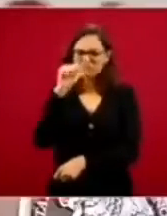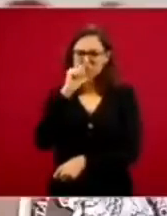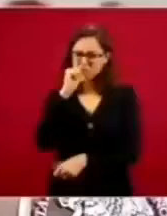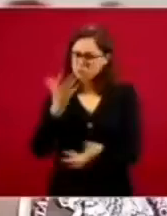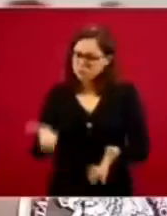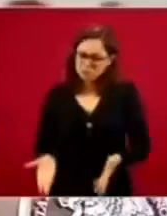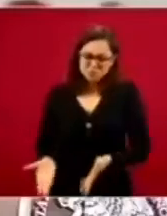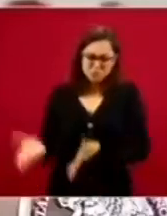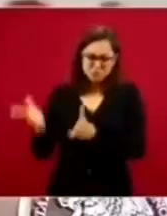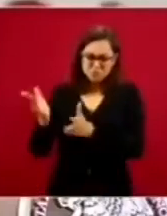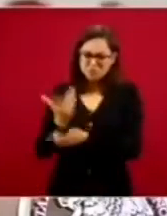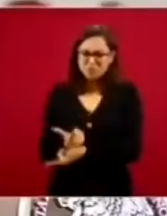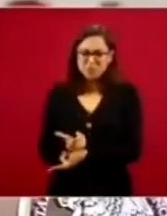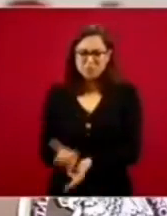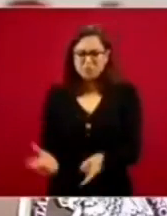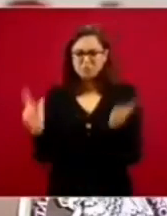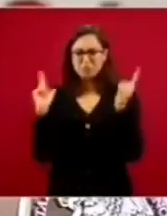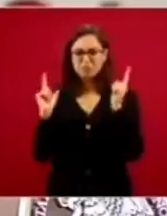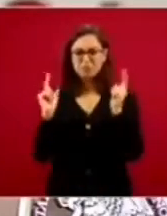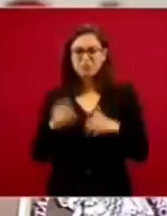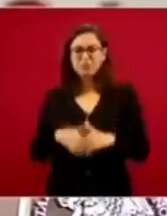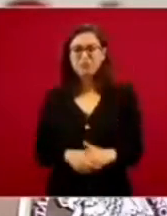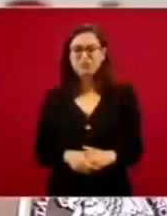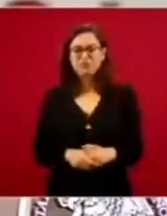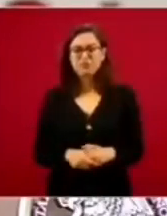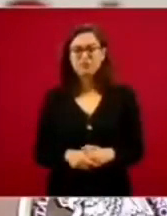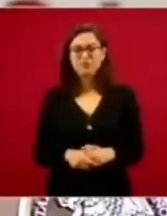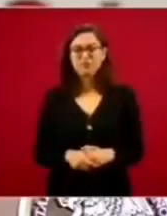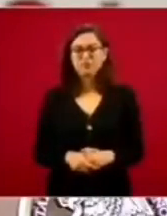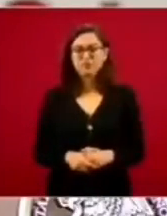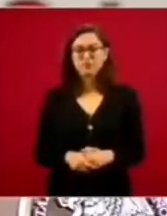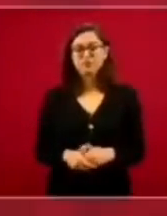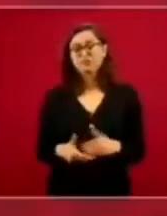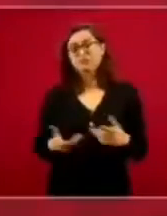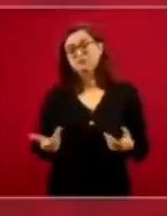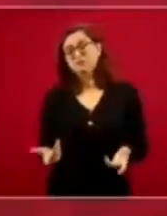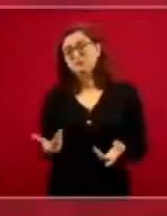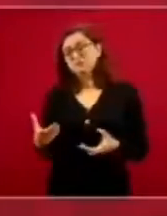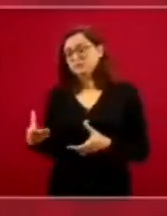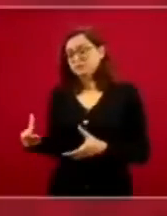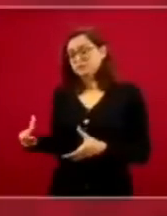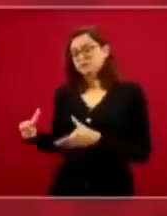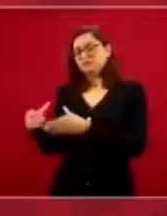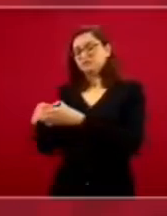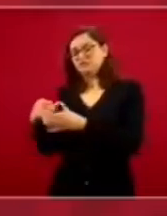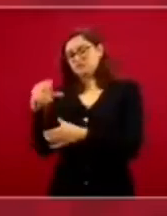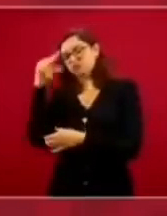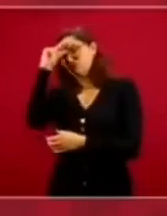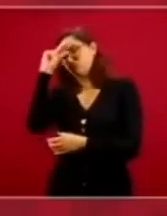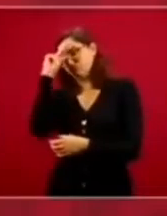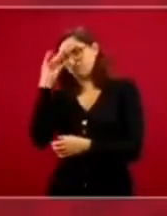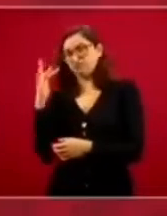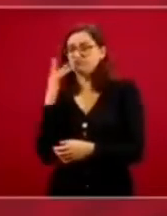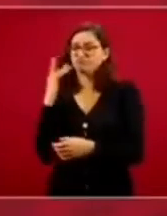va a haber censura. Los intelectuales orgánicos, les decía yo la vez pasada,